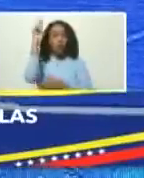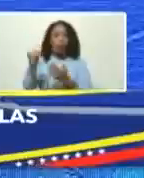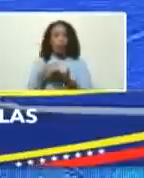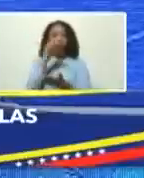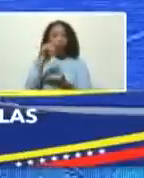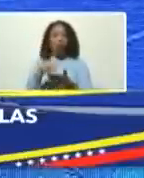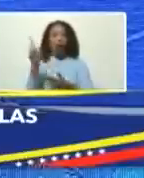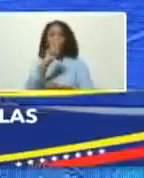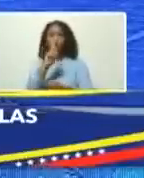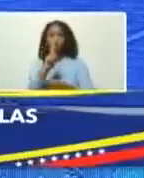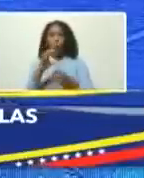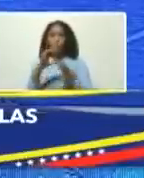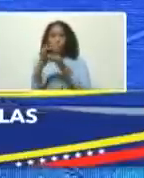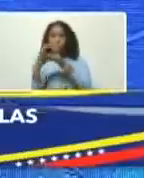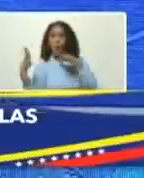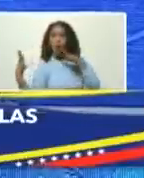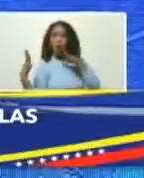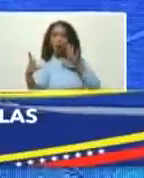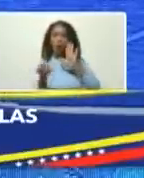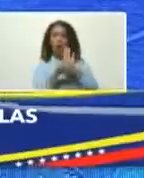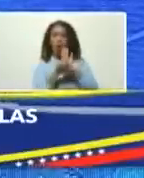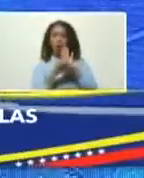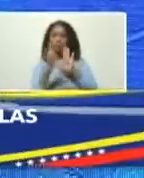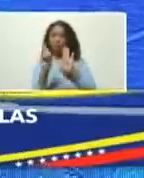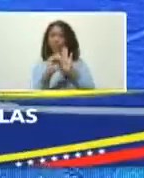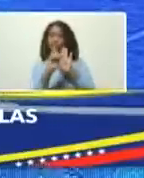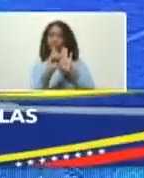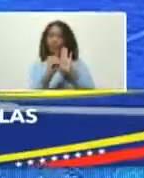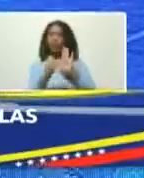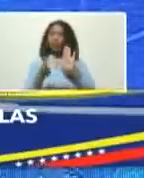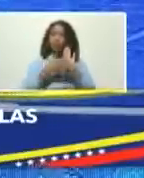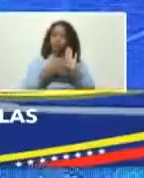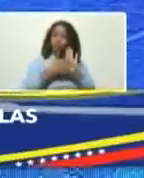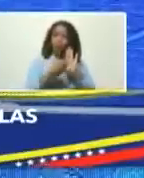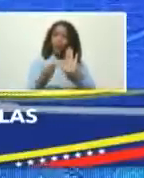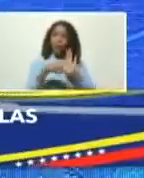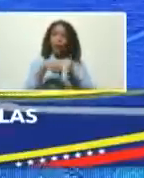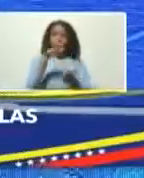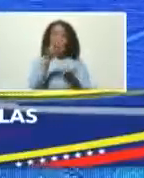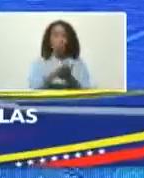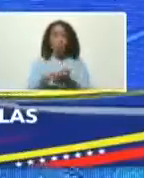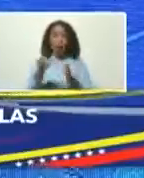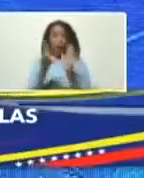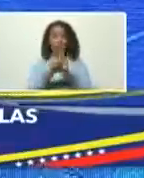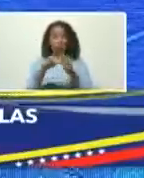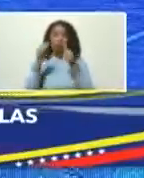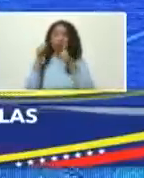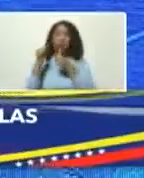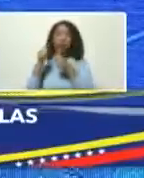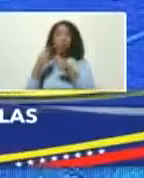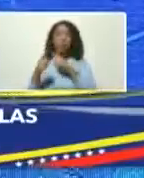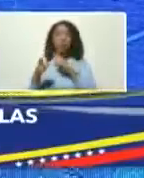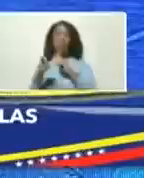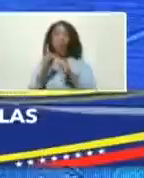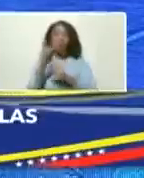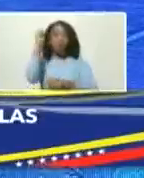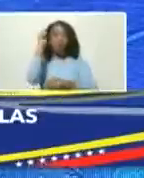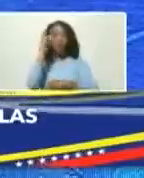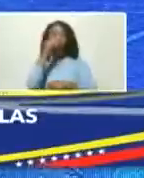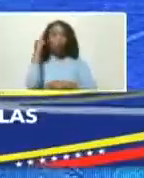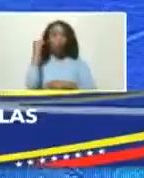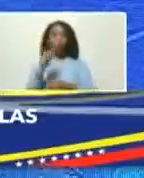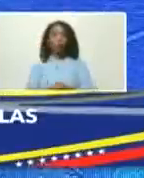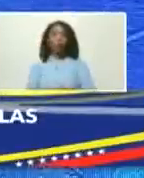que no se desliguen de la ley a veces se aprueba una ley muy buena pero lamentablemente el diputado la